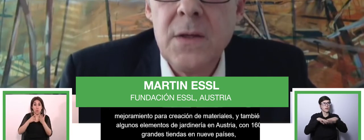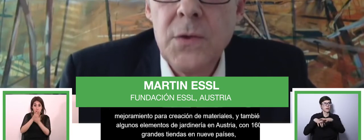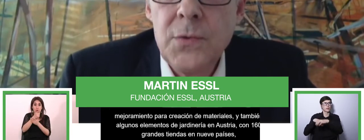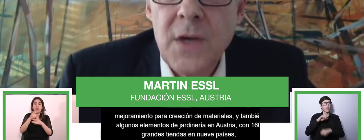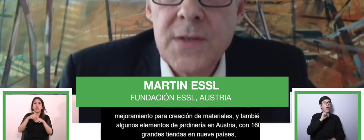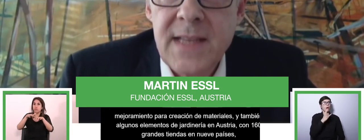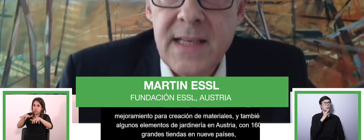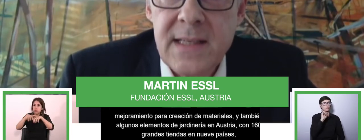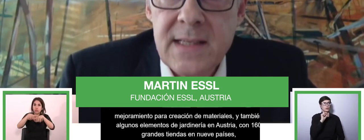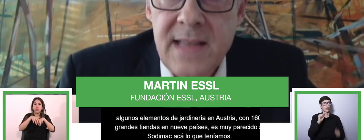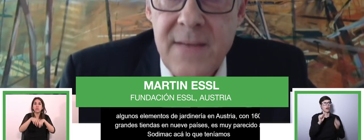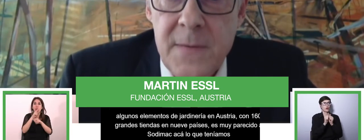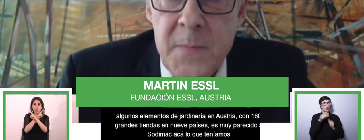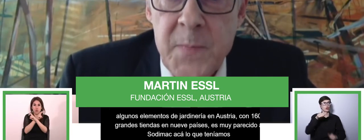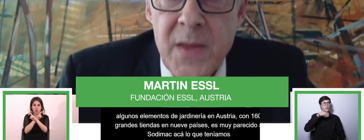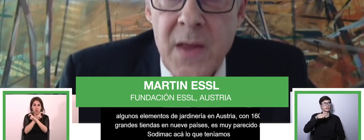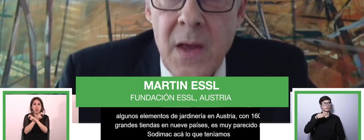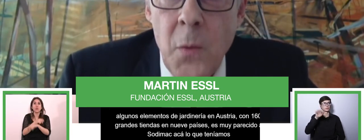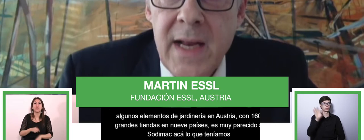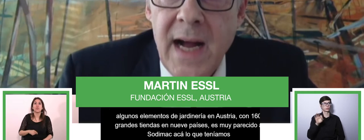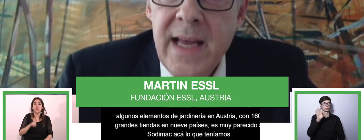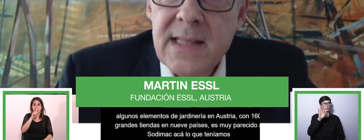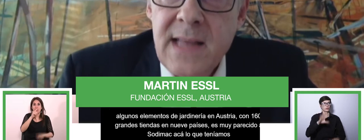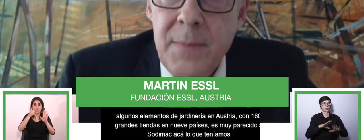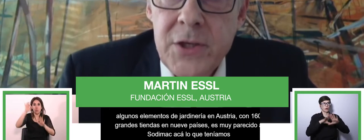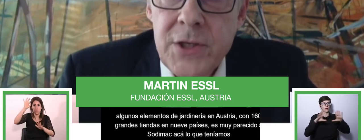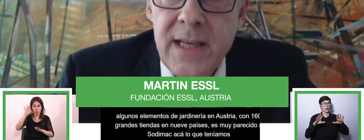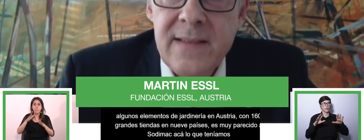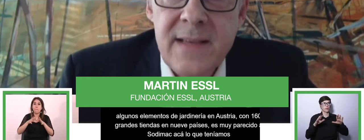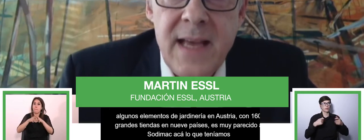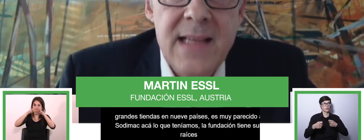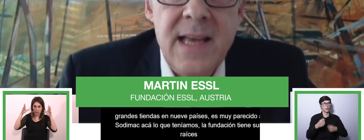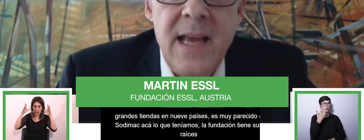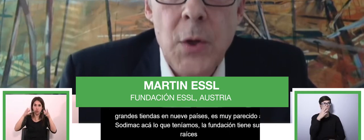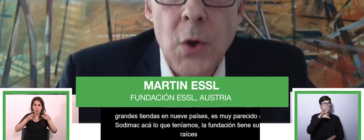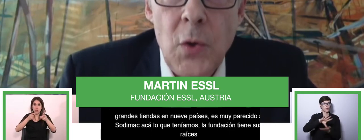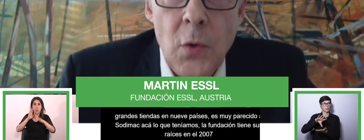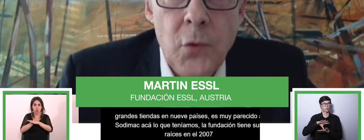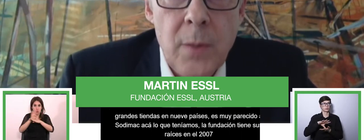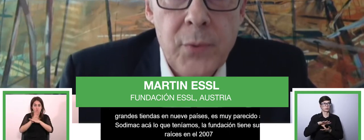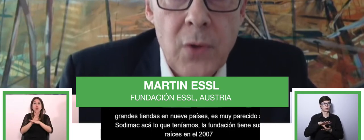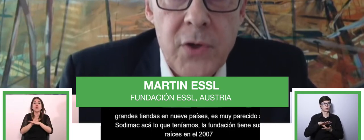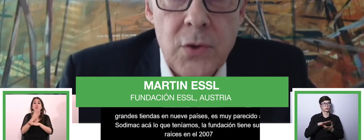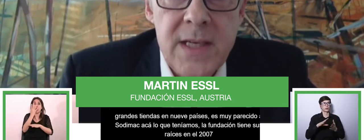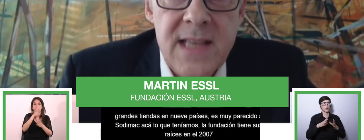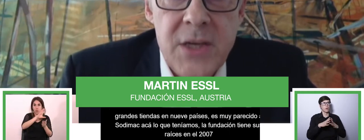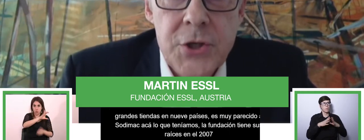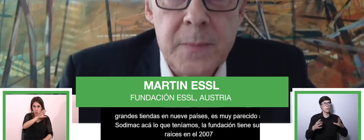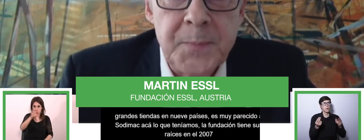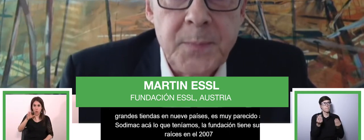in 2007 when I established it as a non-for-profit